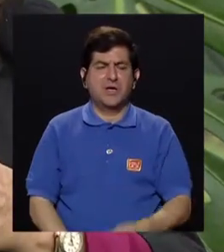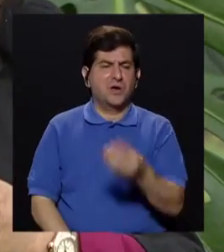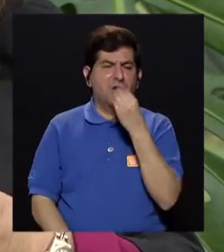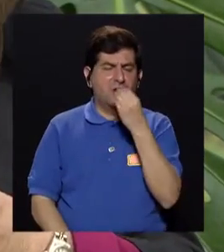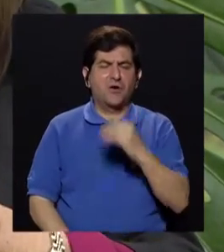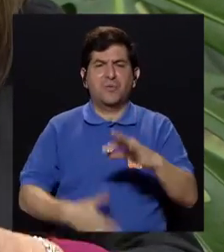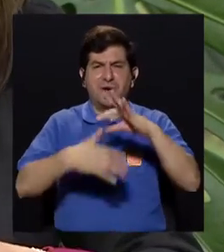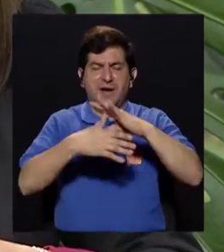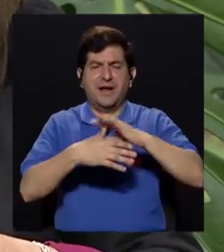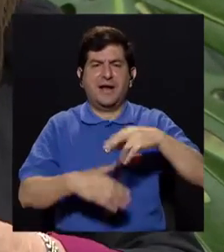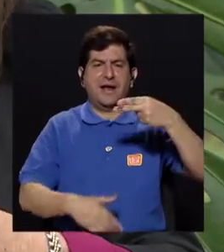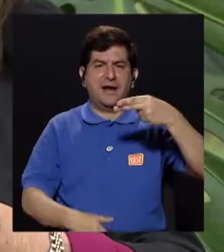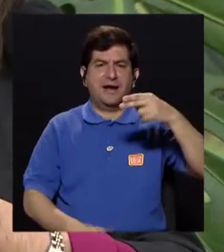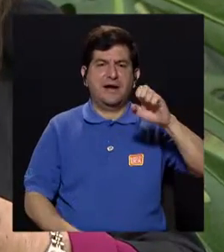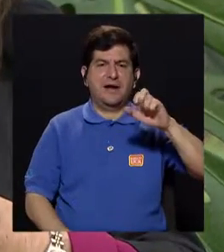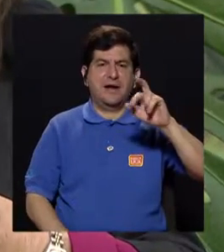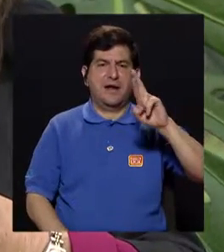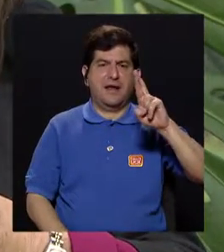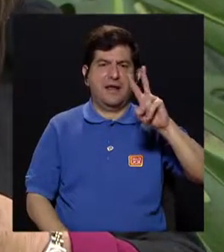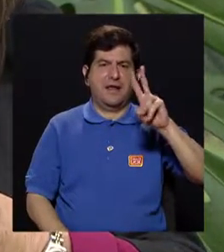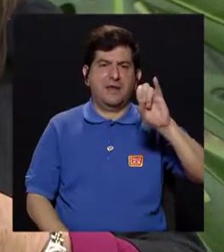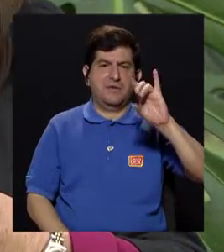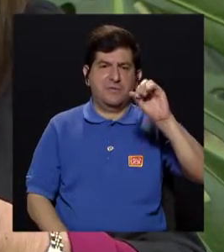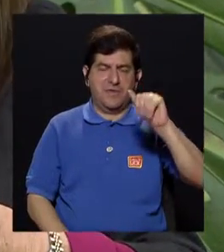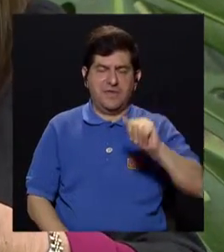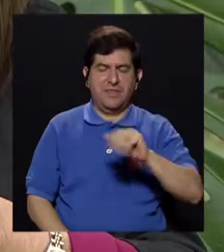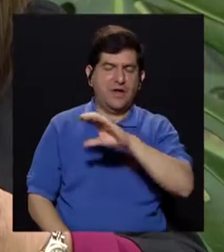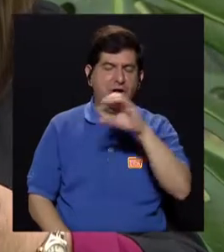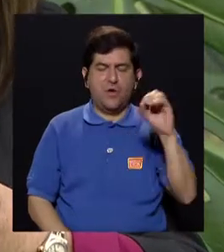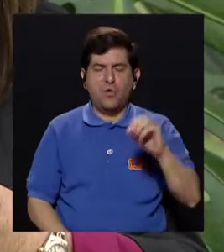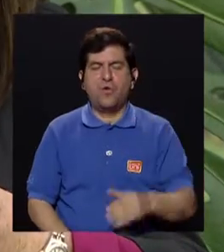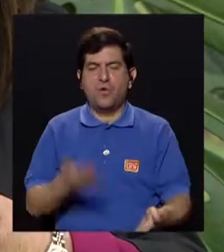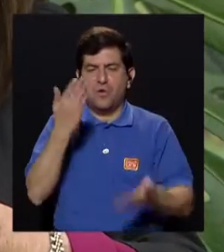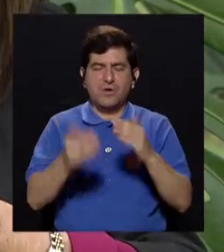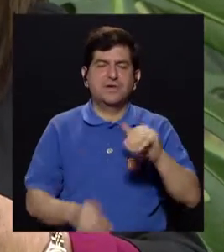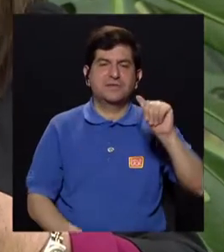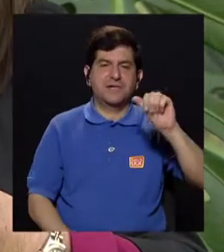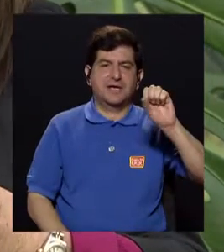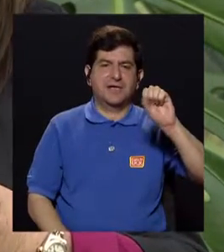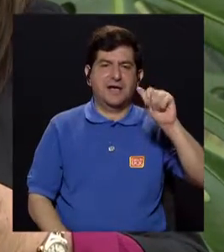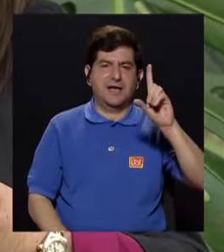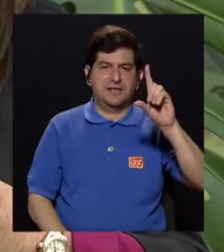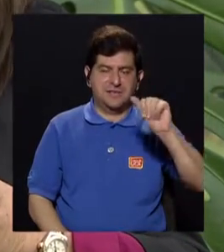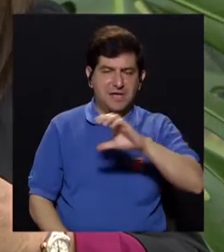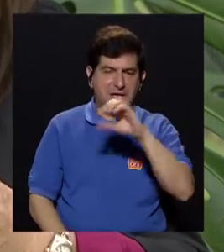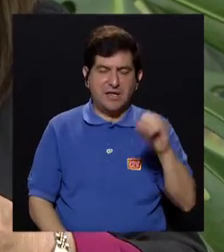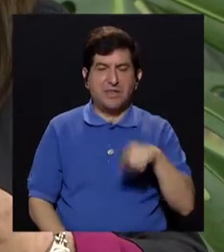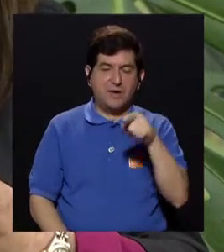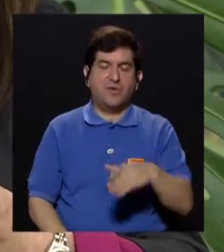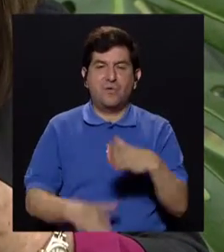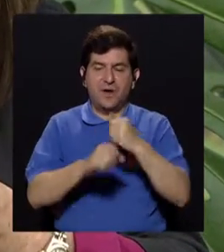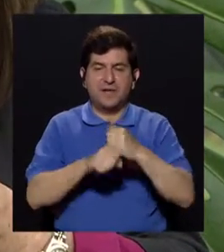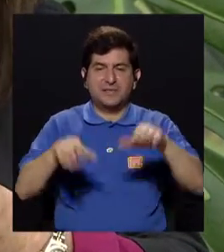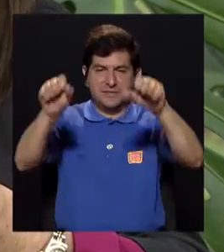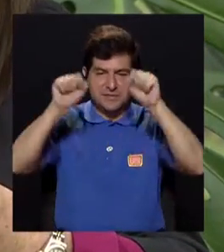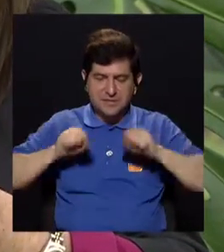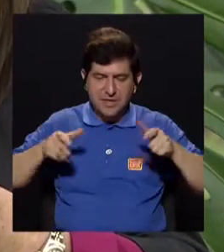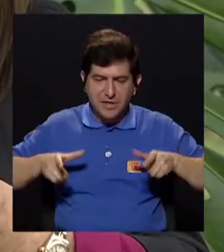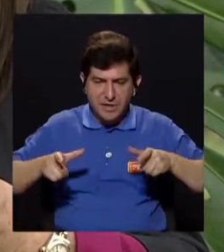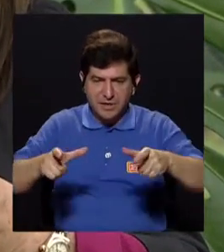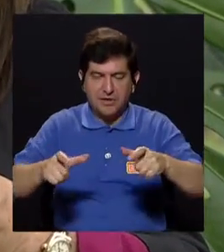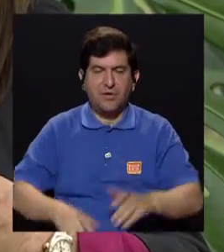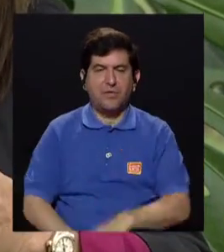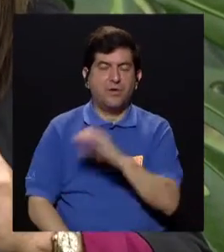las carnes hervidas, hágalas asadas, hágalas al horno, modere la carne